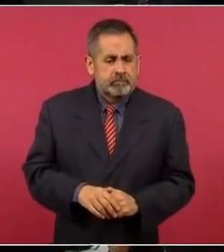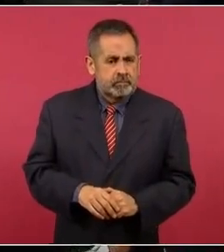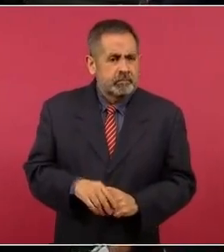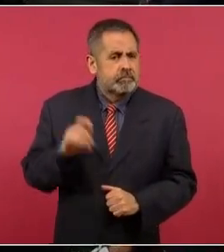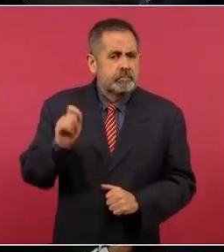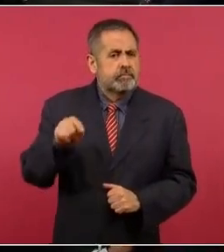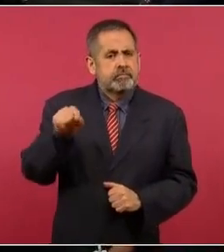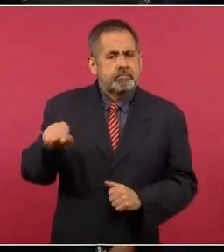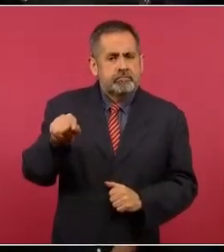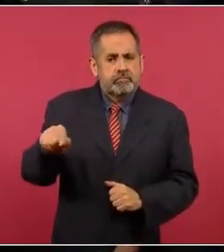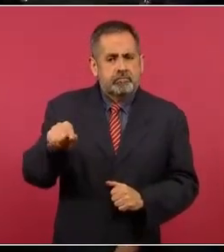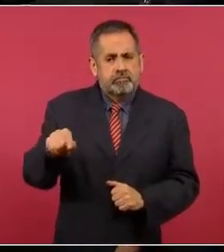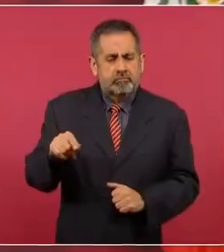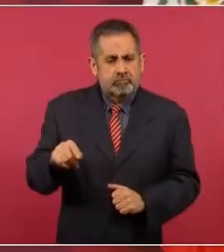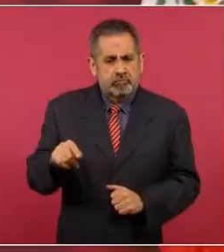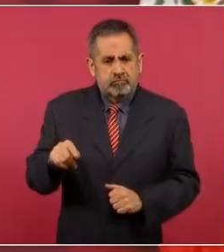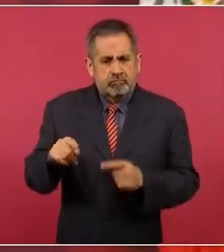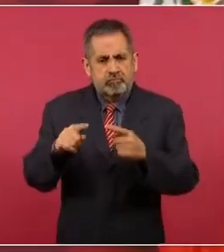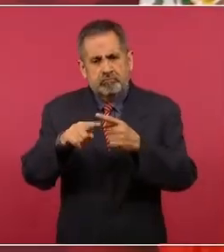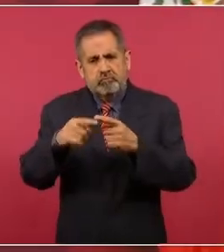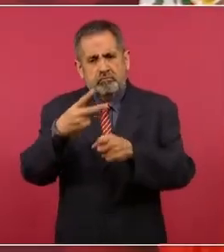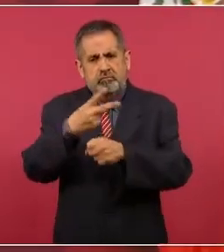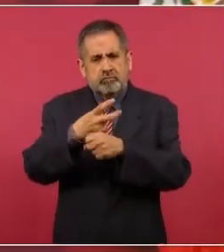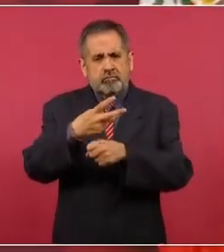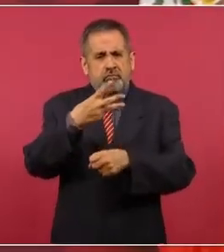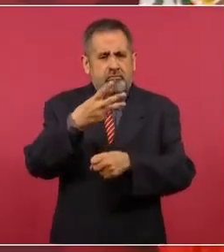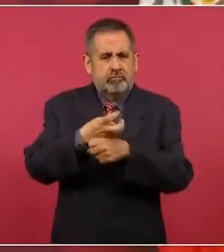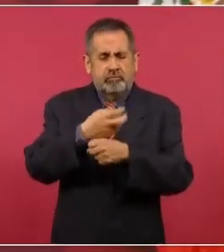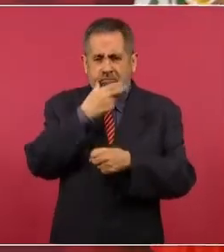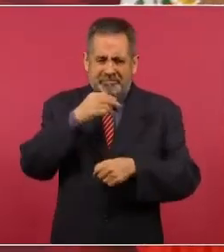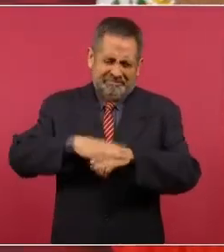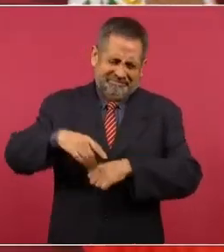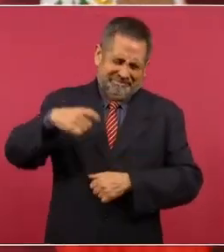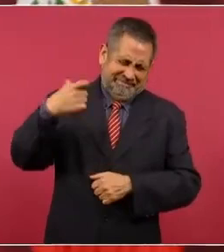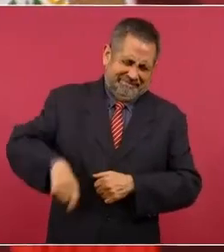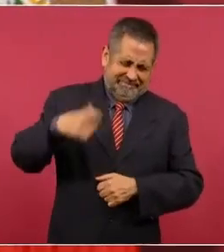segundo, tercer hombre más rico de México.